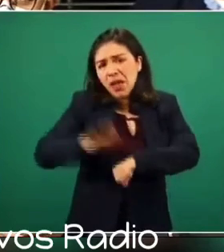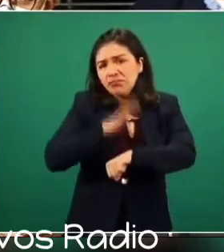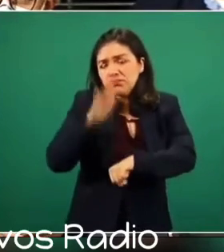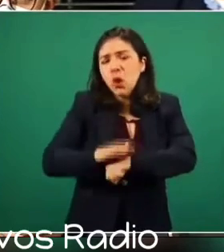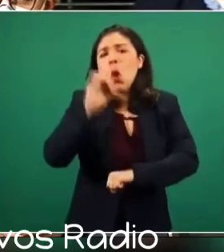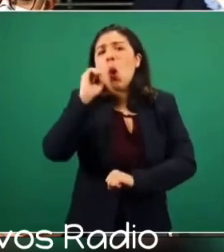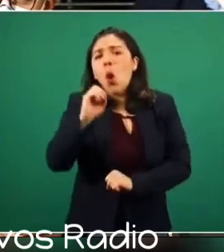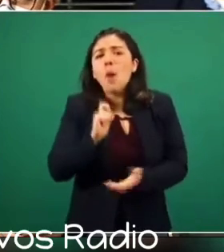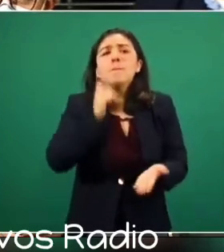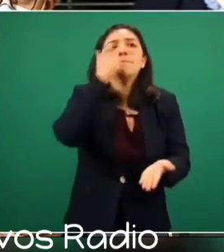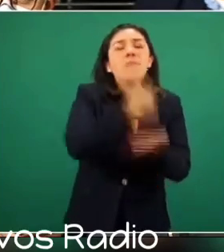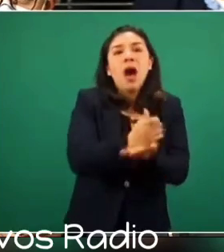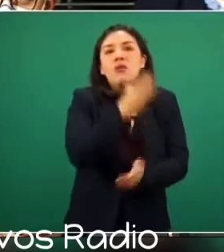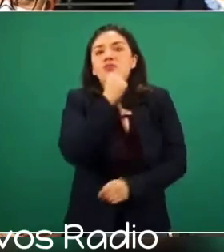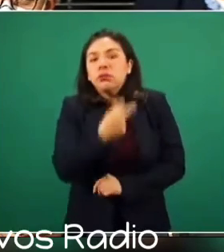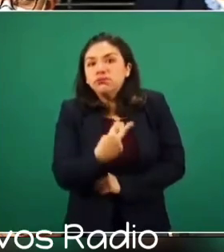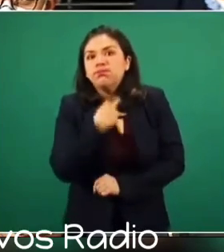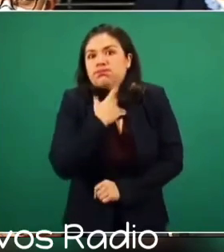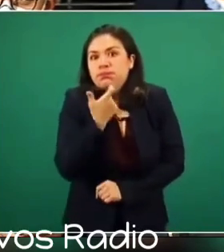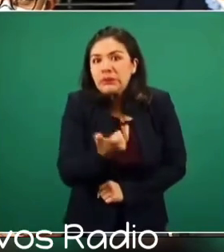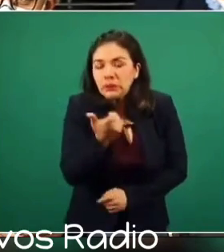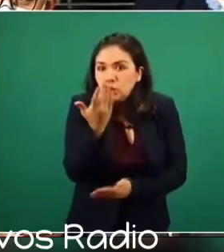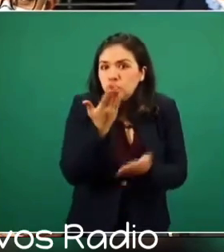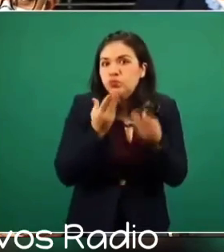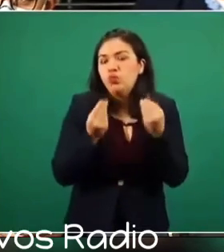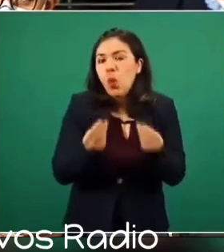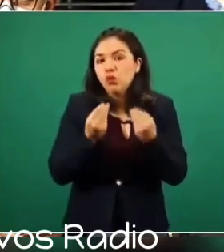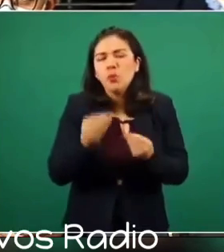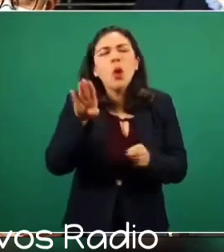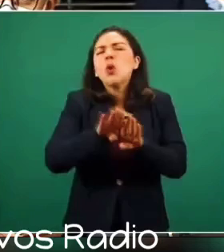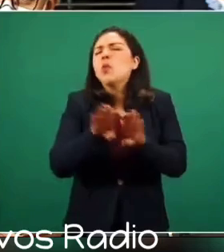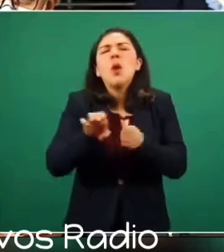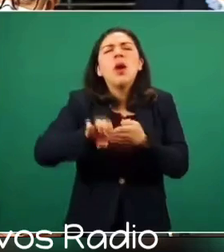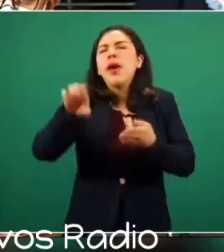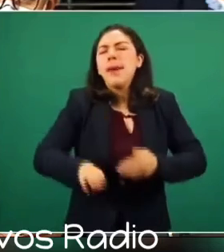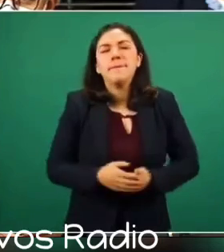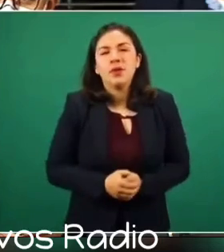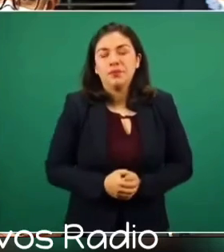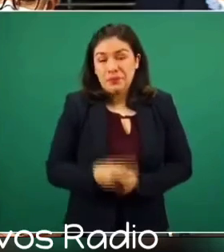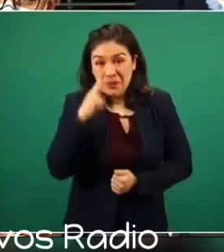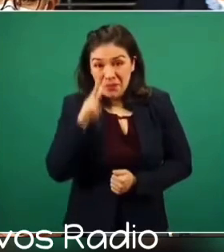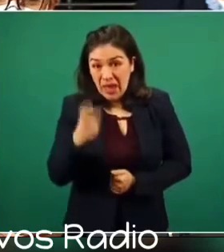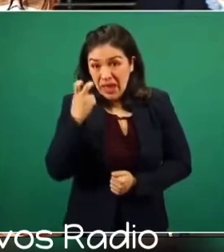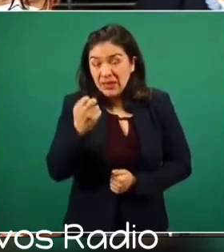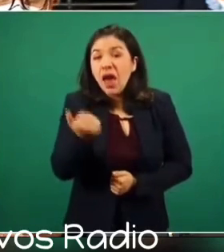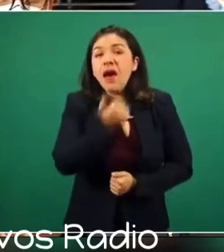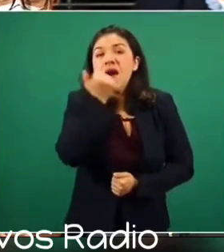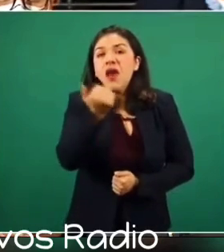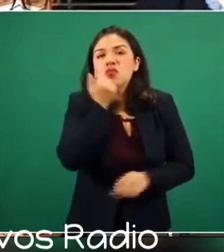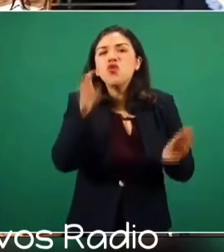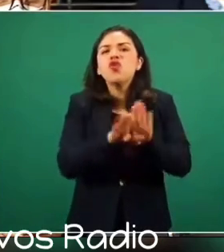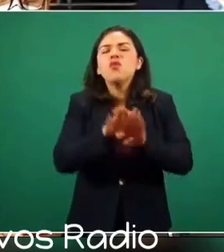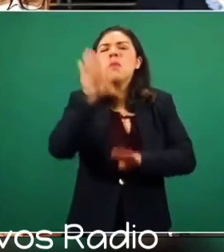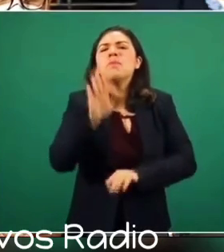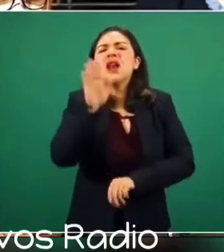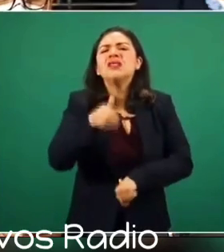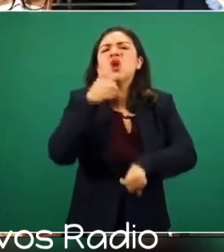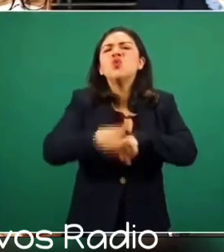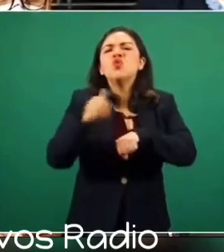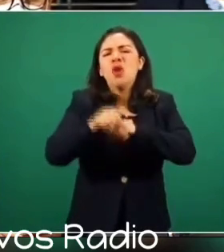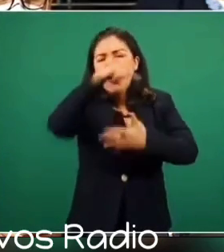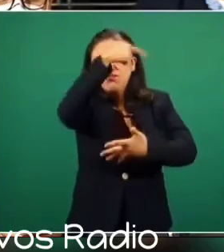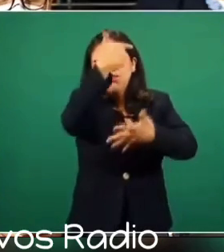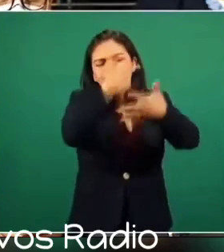o cuotas impagables. Por mencionar algunos ejemplos, concibiendo de esta forma a los estudiantes como simples números